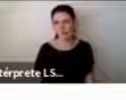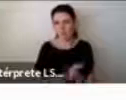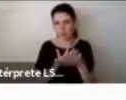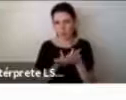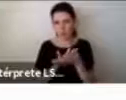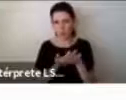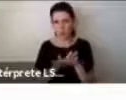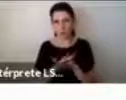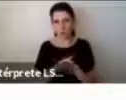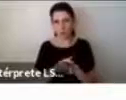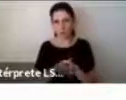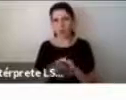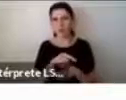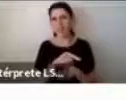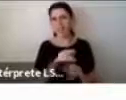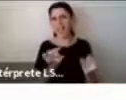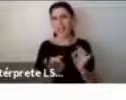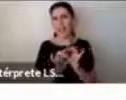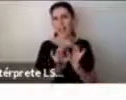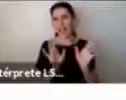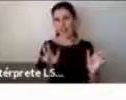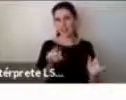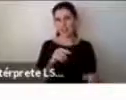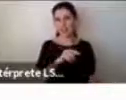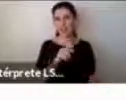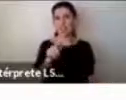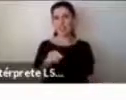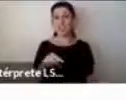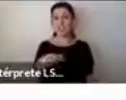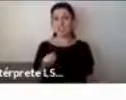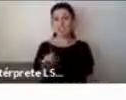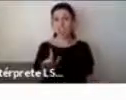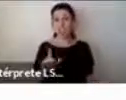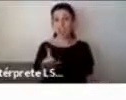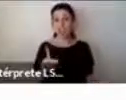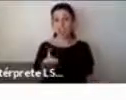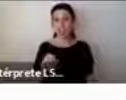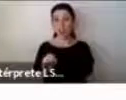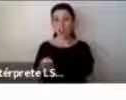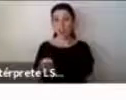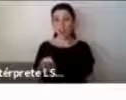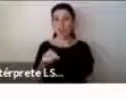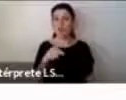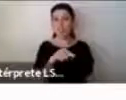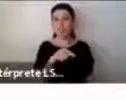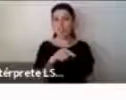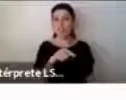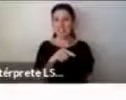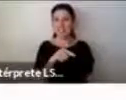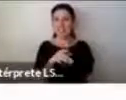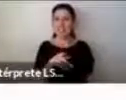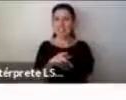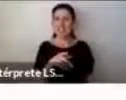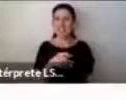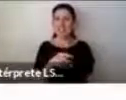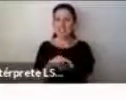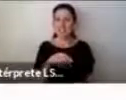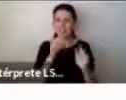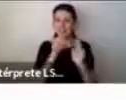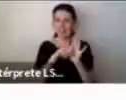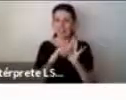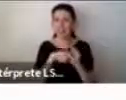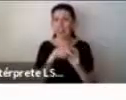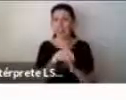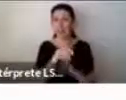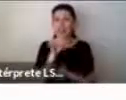casos muy claros, es el caso de Sheldon Cooper, que es de una serie de Big Bang Theory, que tiene autismo,